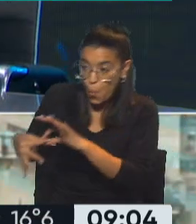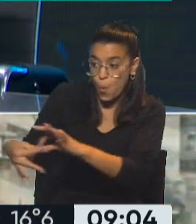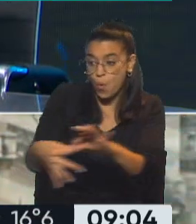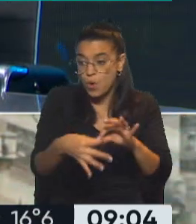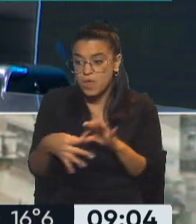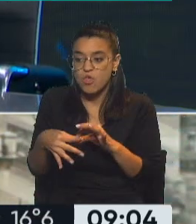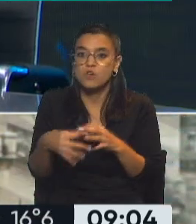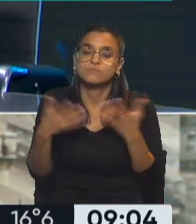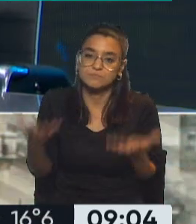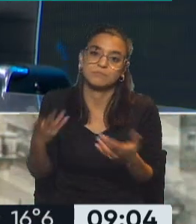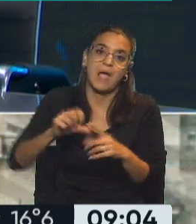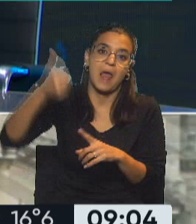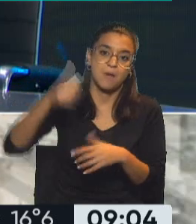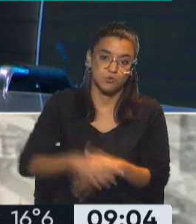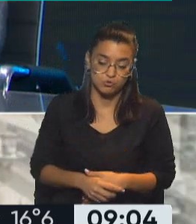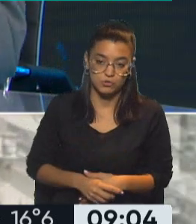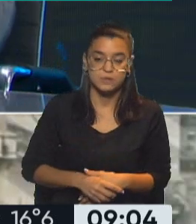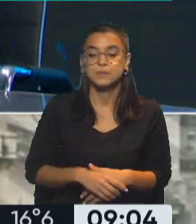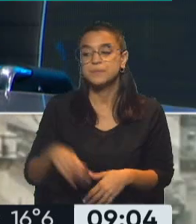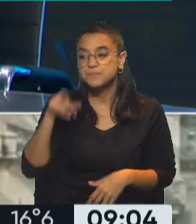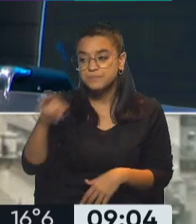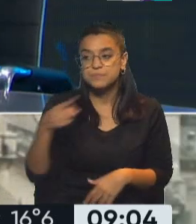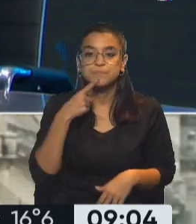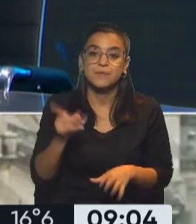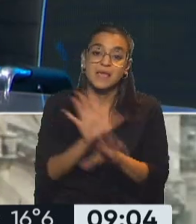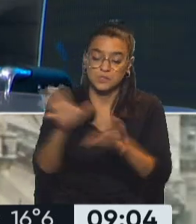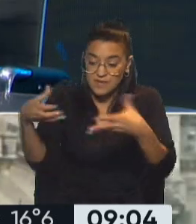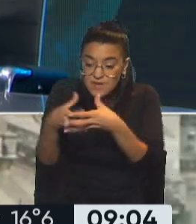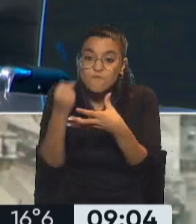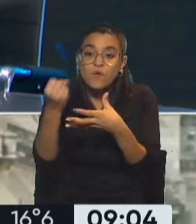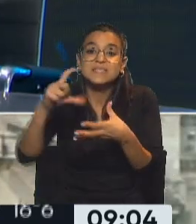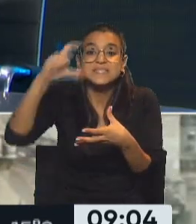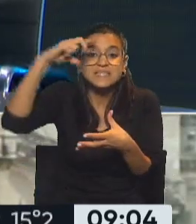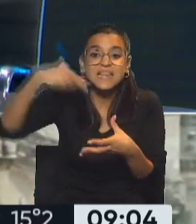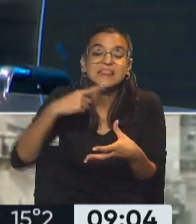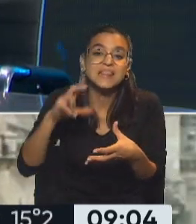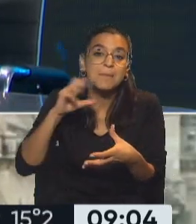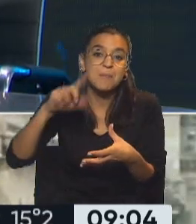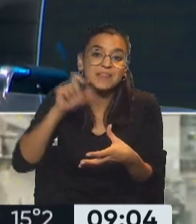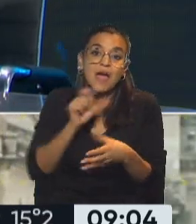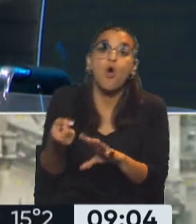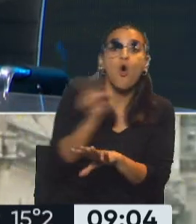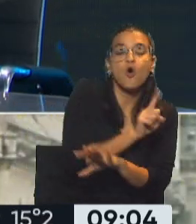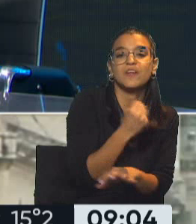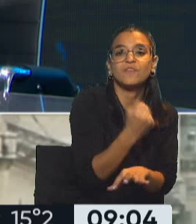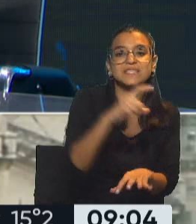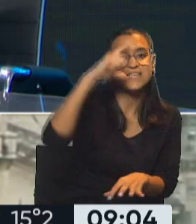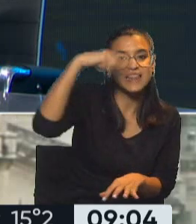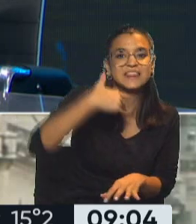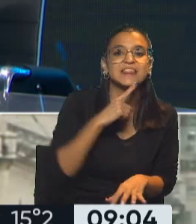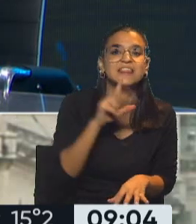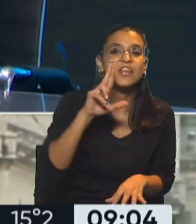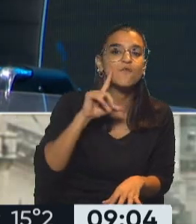la sumatoria, ganamos. Esta es la fuerza centrípeta. Ahora, está la fuerza centrífuga, que es la de la